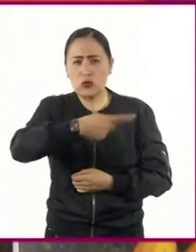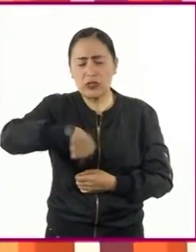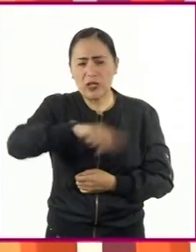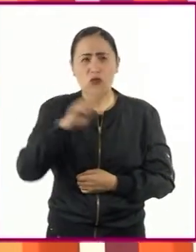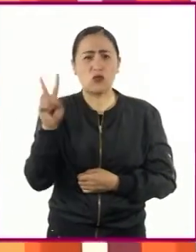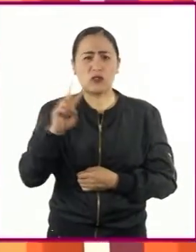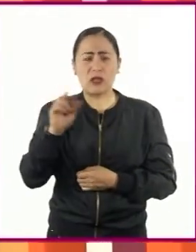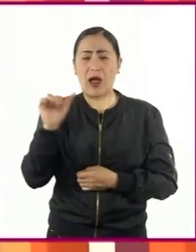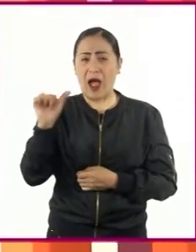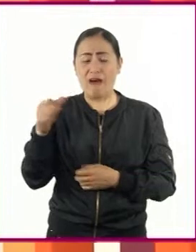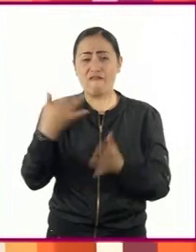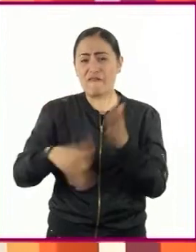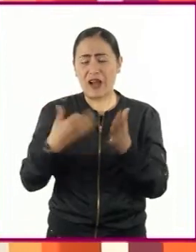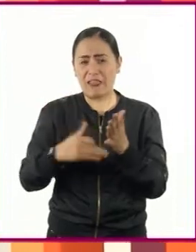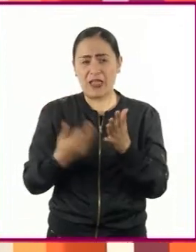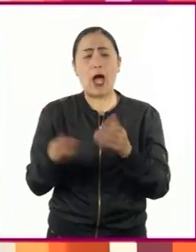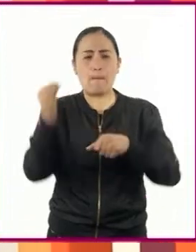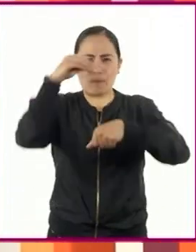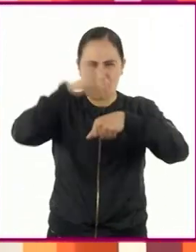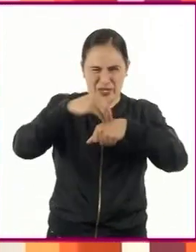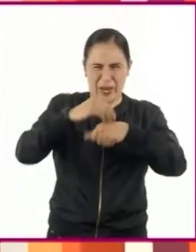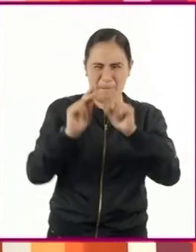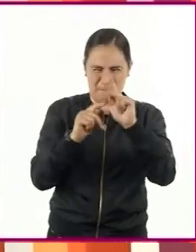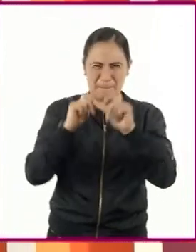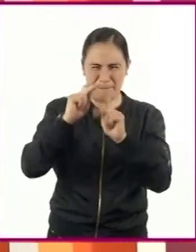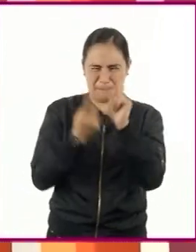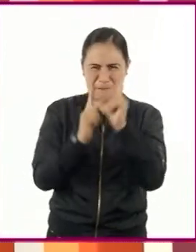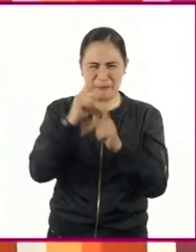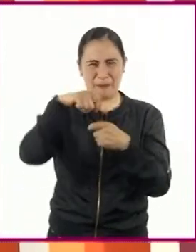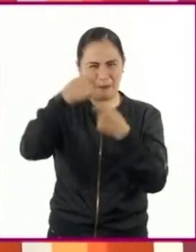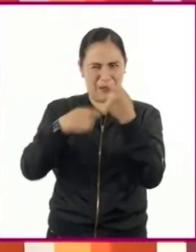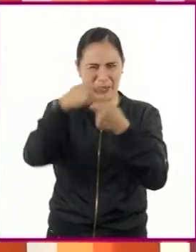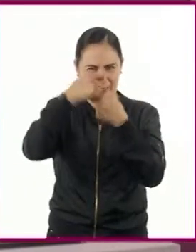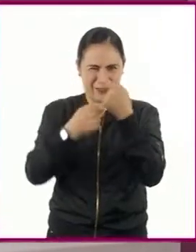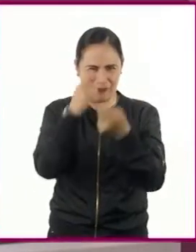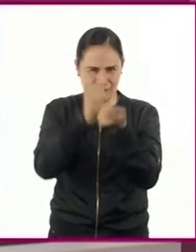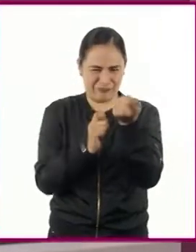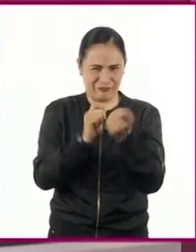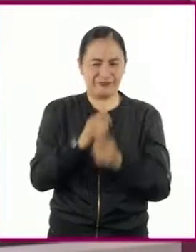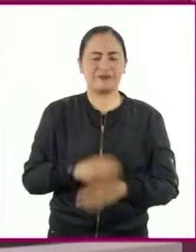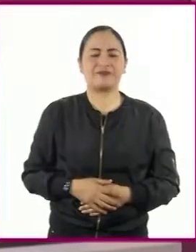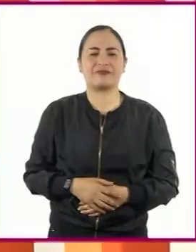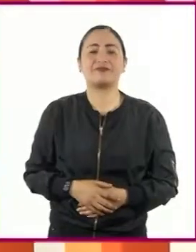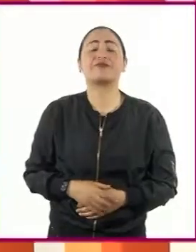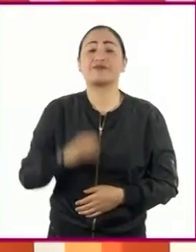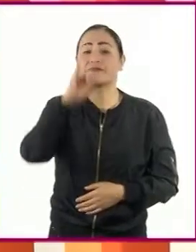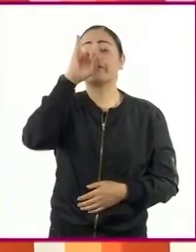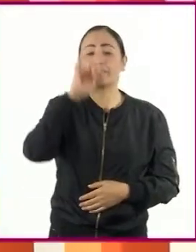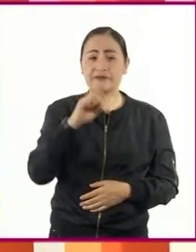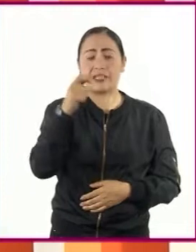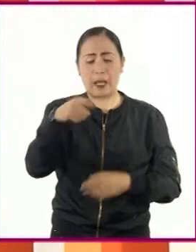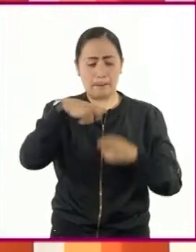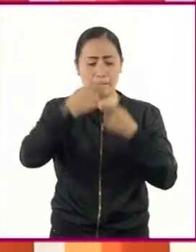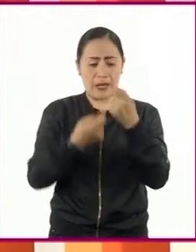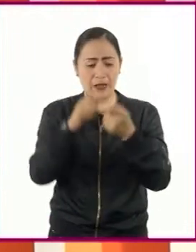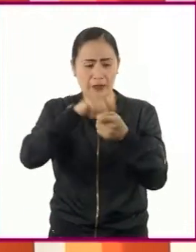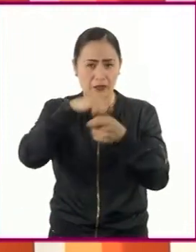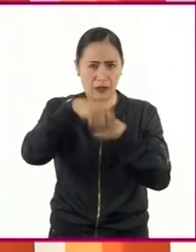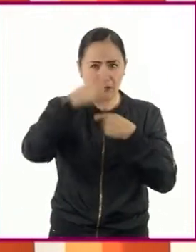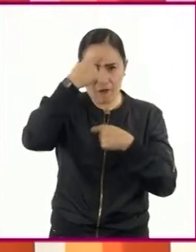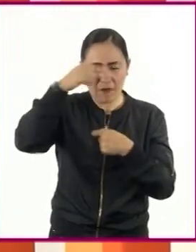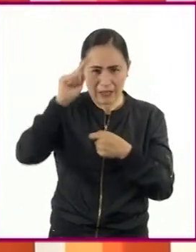vitamina. Yo también investigué que el plátano que conocemos y consumimos los humanos fue una de las primeras plantas domesticadas,